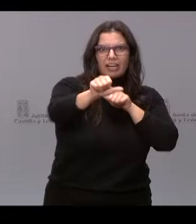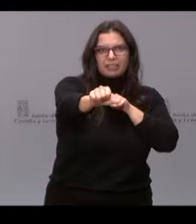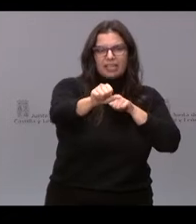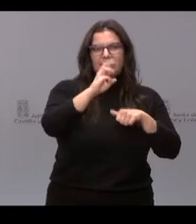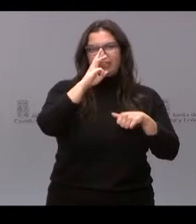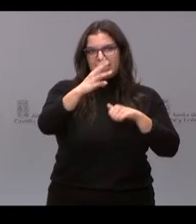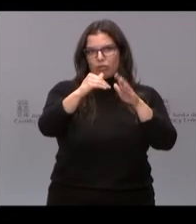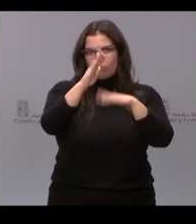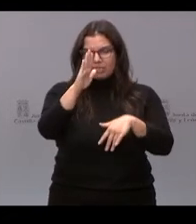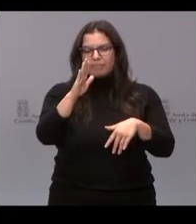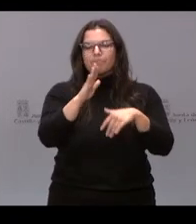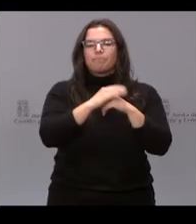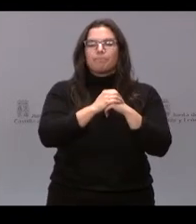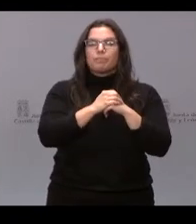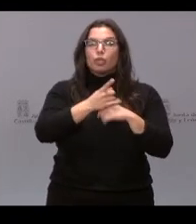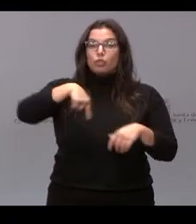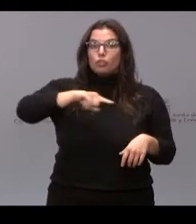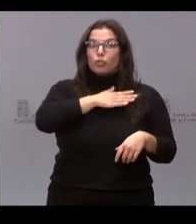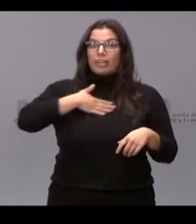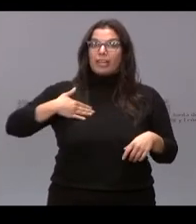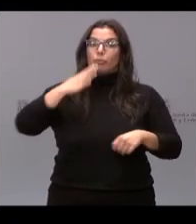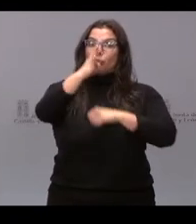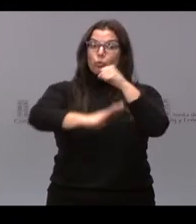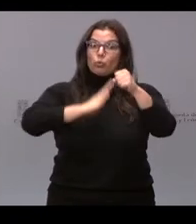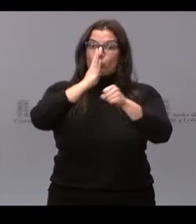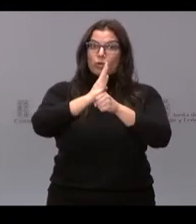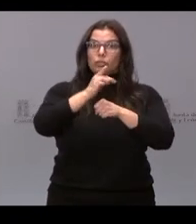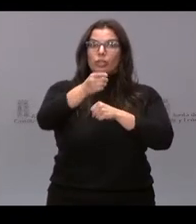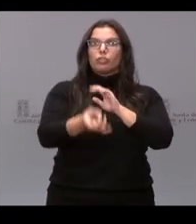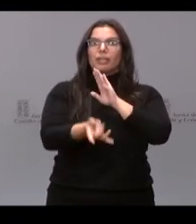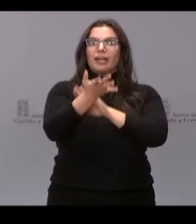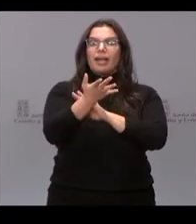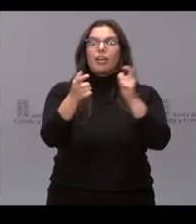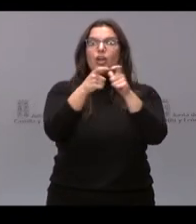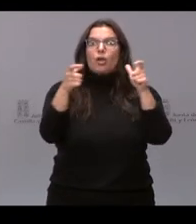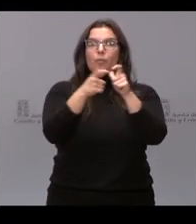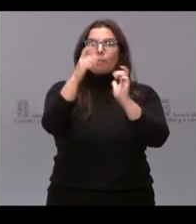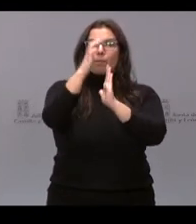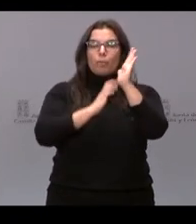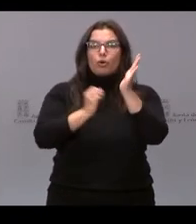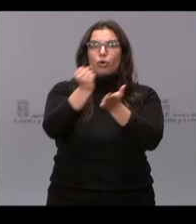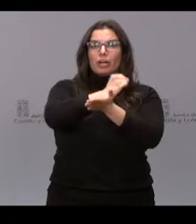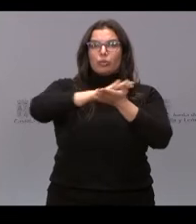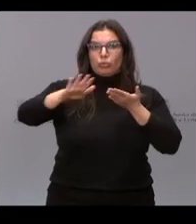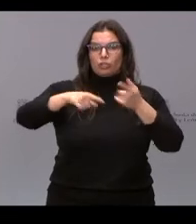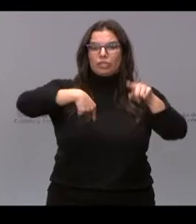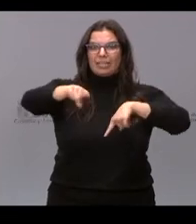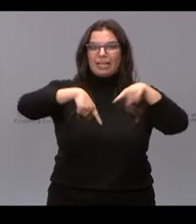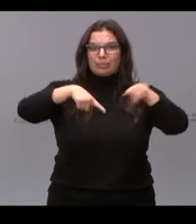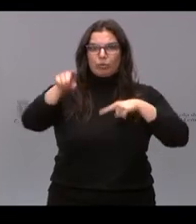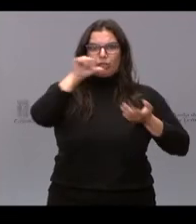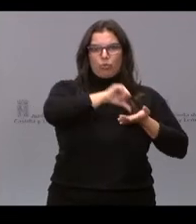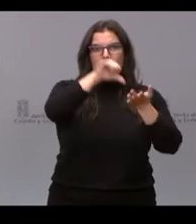más de tres años, queremos que se implante el bono gratuito en el transporte interurbano, nos parece muy